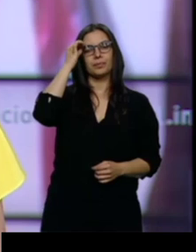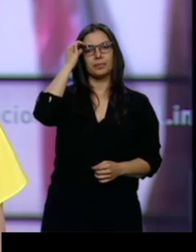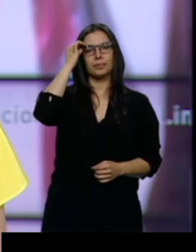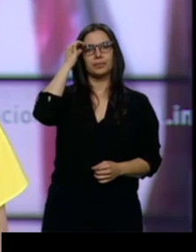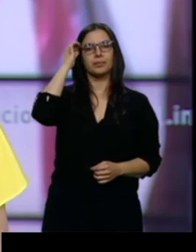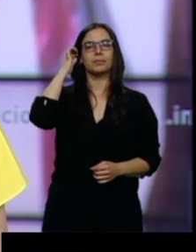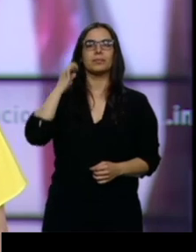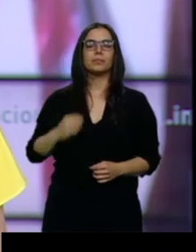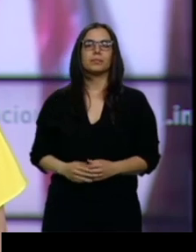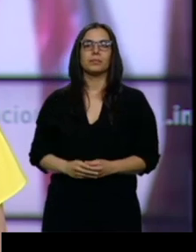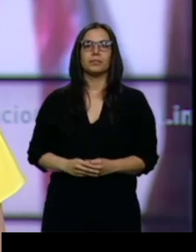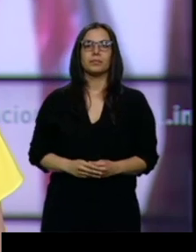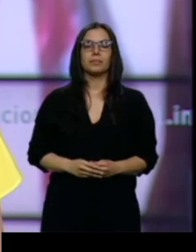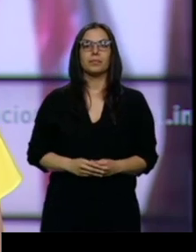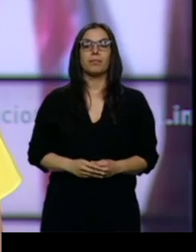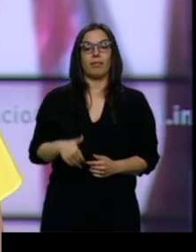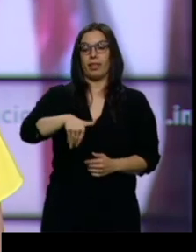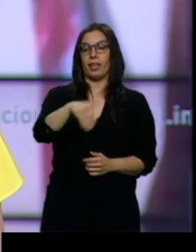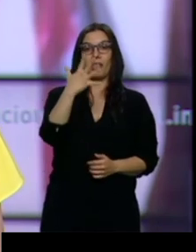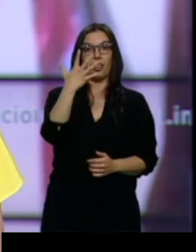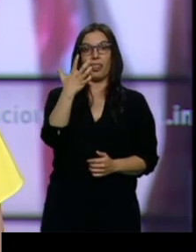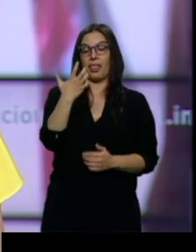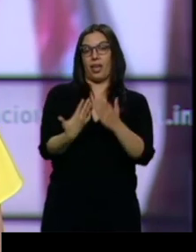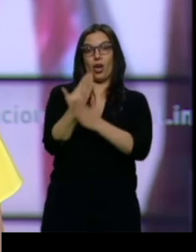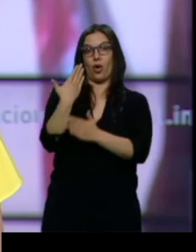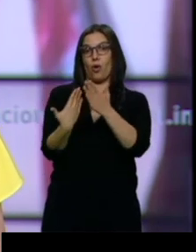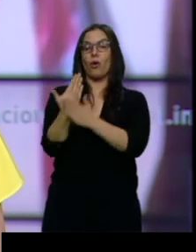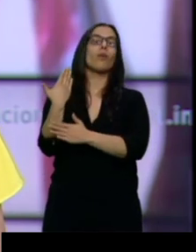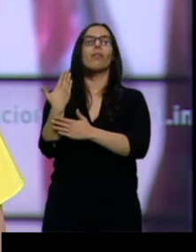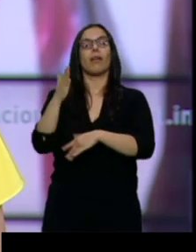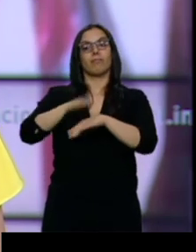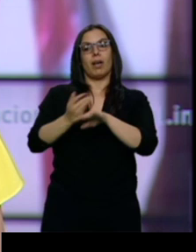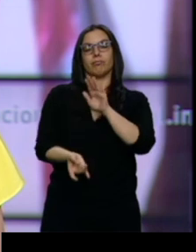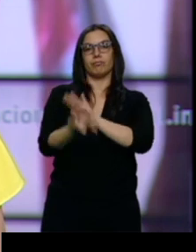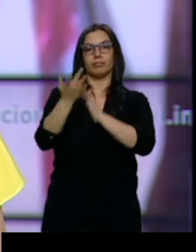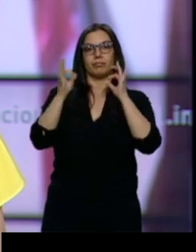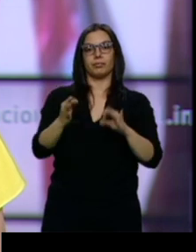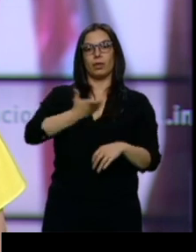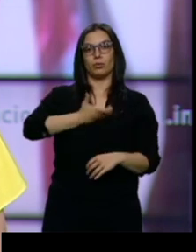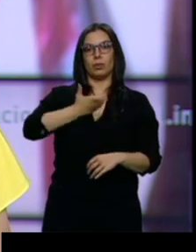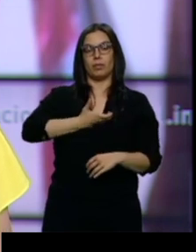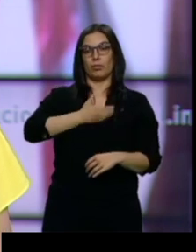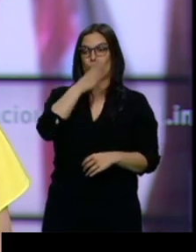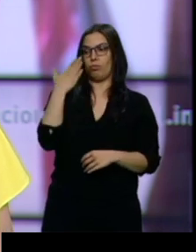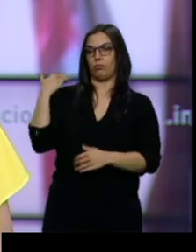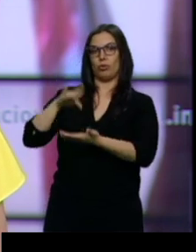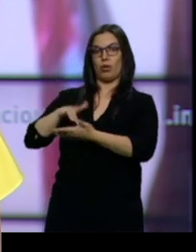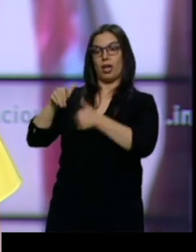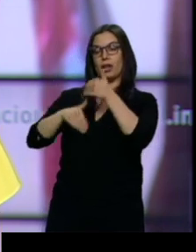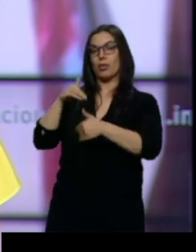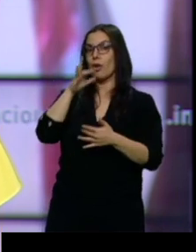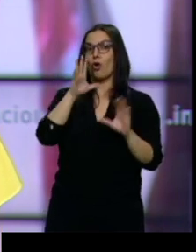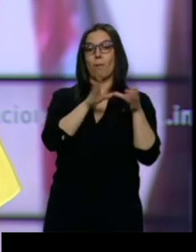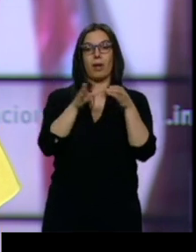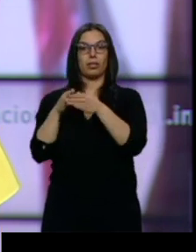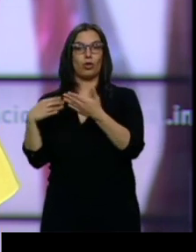Solo quedan cinco días para que se constituyan los ayuntamientos tras las elecciones de mayo y los partidos apuran las negociaciones en un